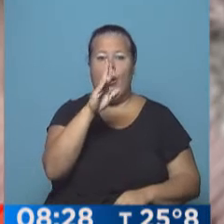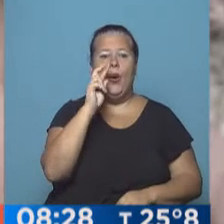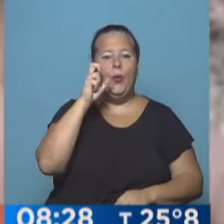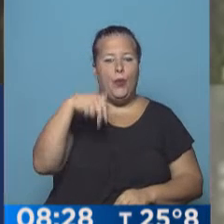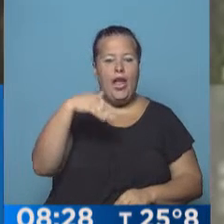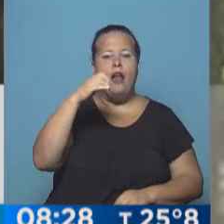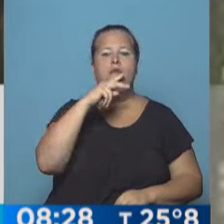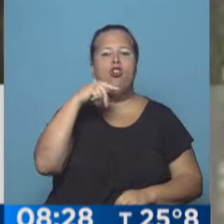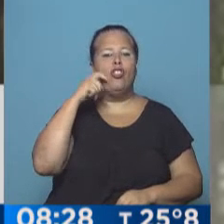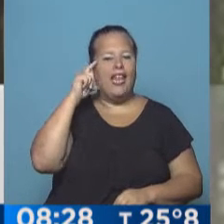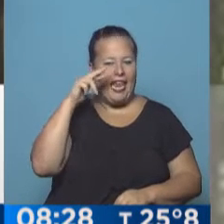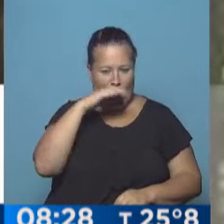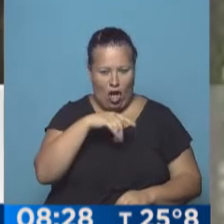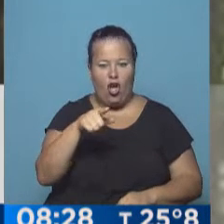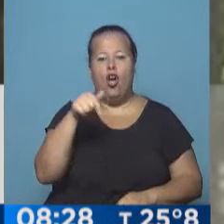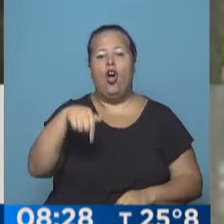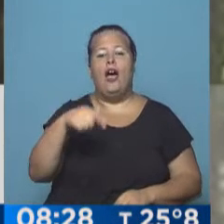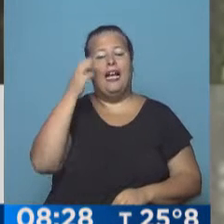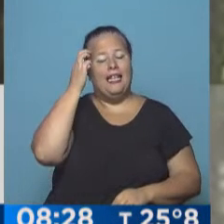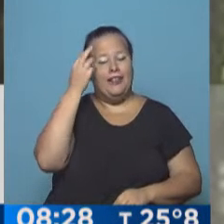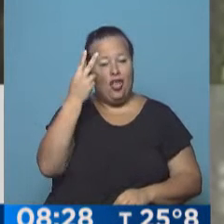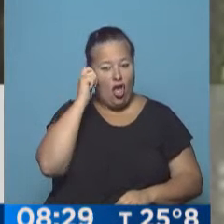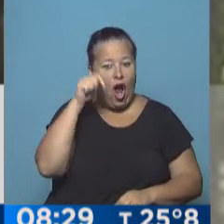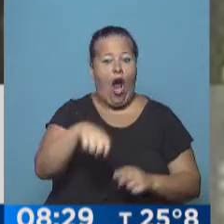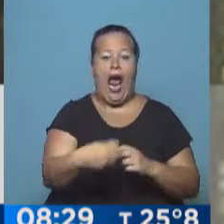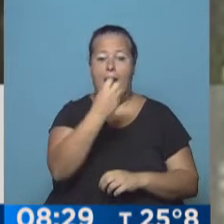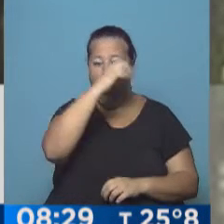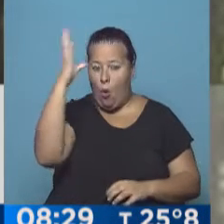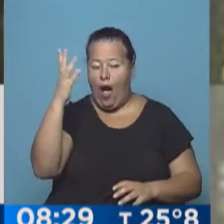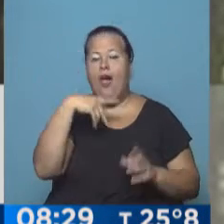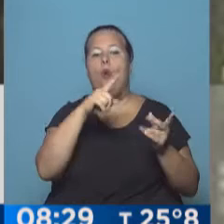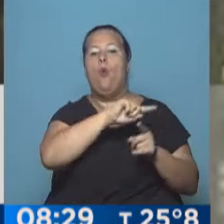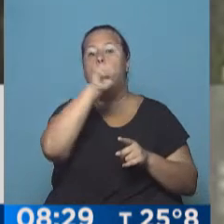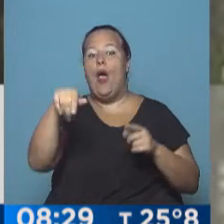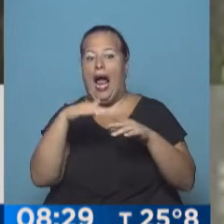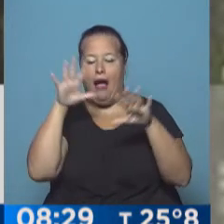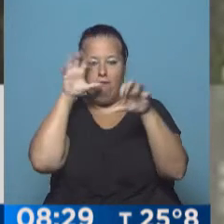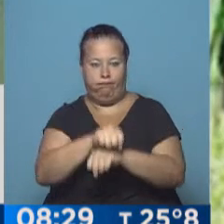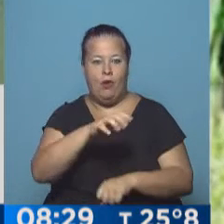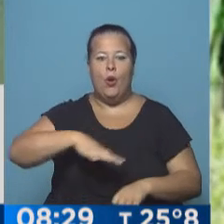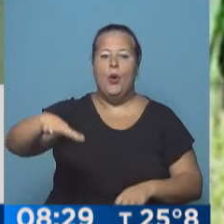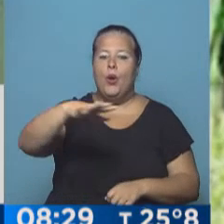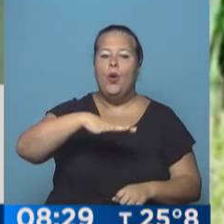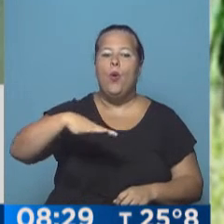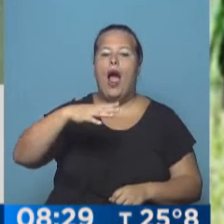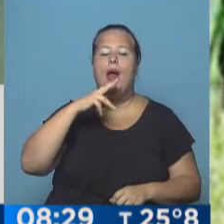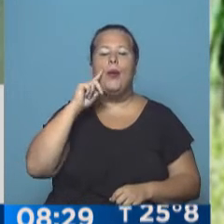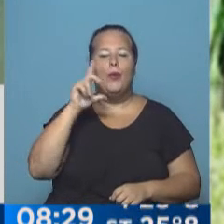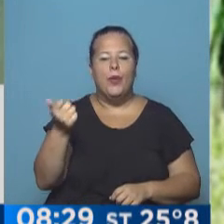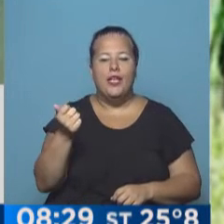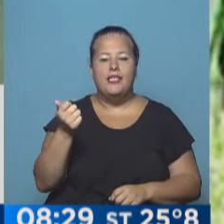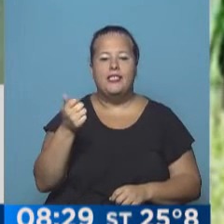Montenegro, tiene 32 años y esta madrugada fue detenido cuando volvía a su casa en la localidad bonaerense de Villa